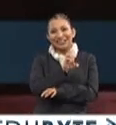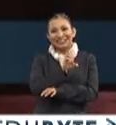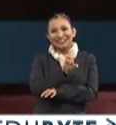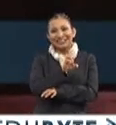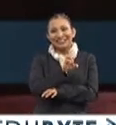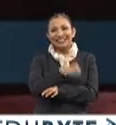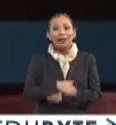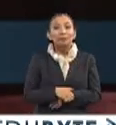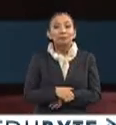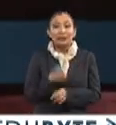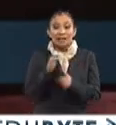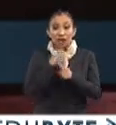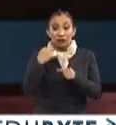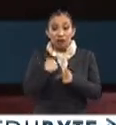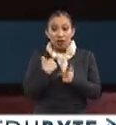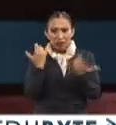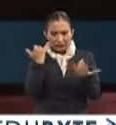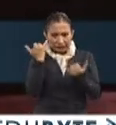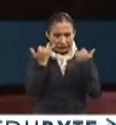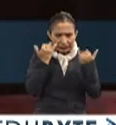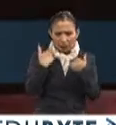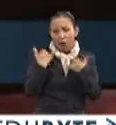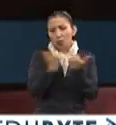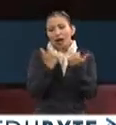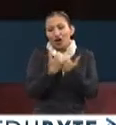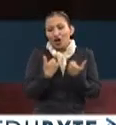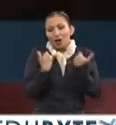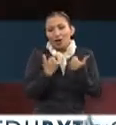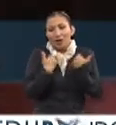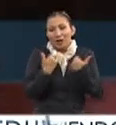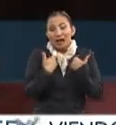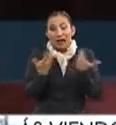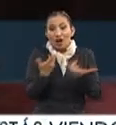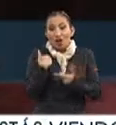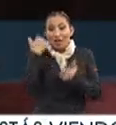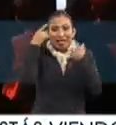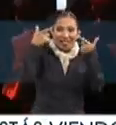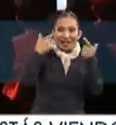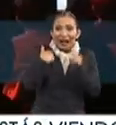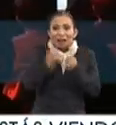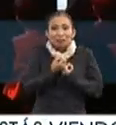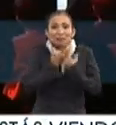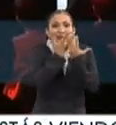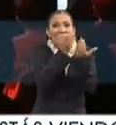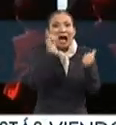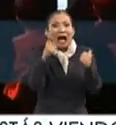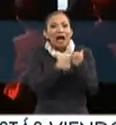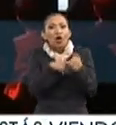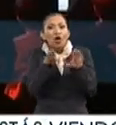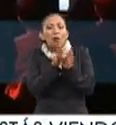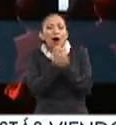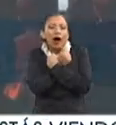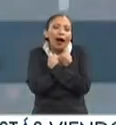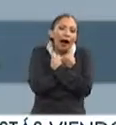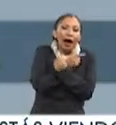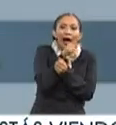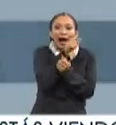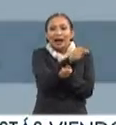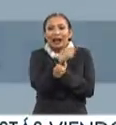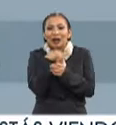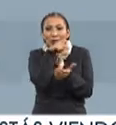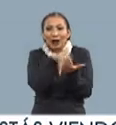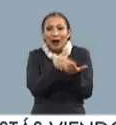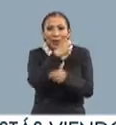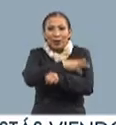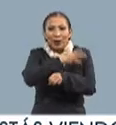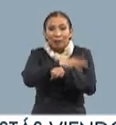Gore. And I did what every single teenage girl would want to do. I wanted to somehow express all of this love. So I built him a website. It's